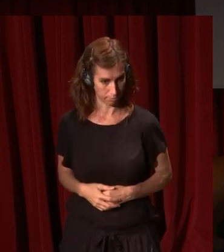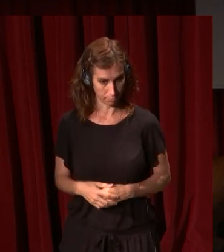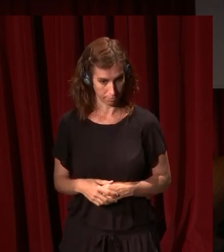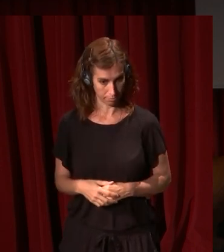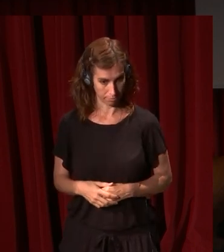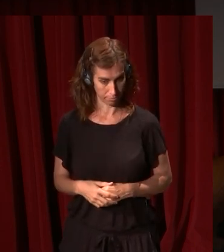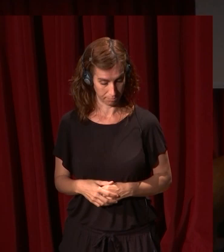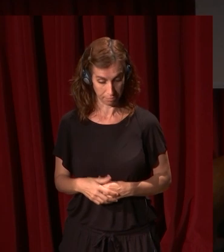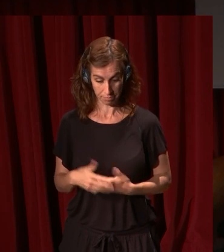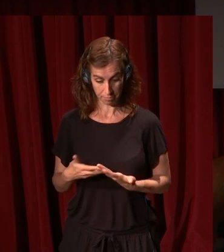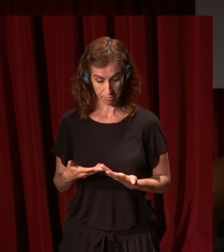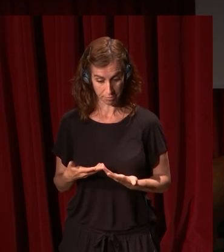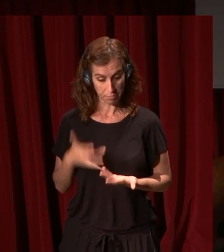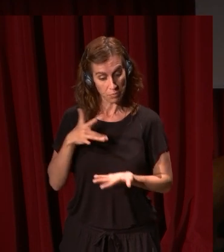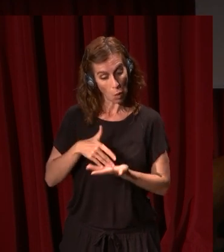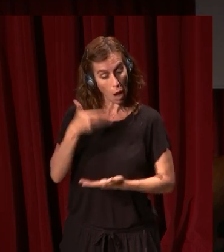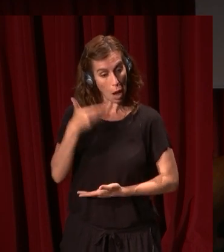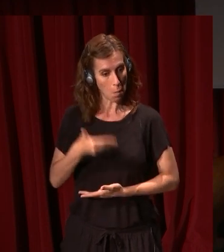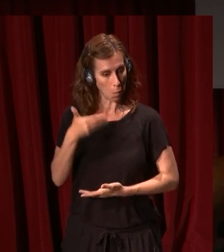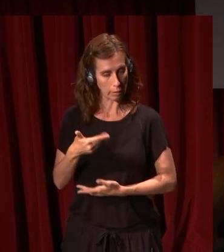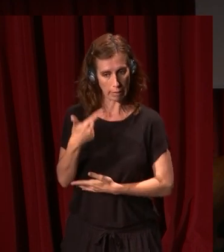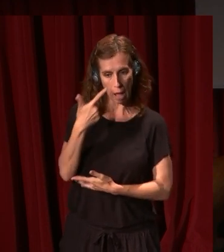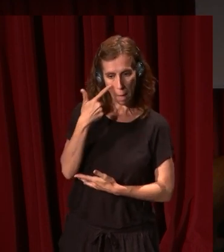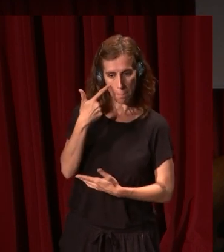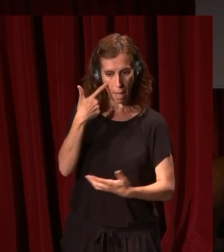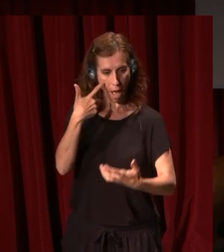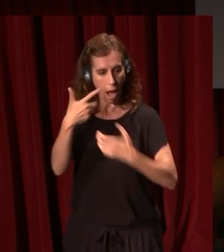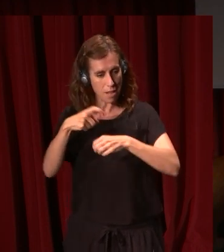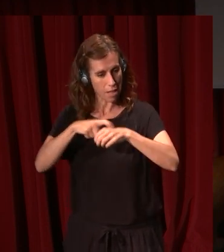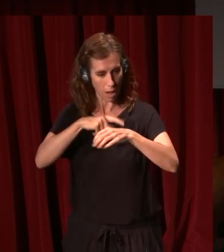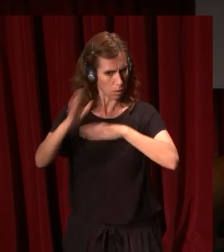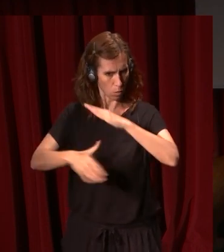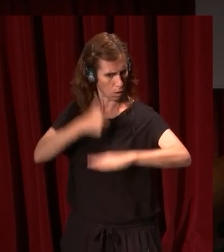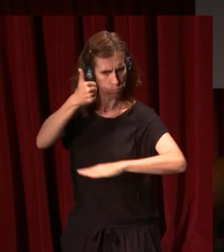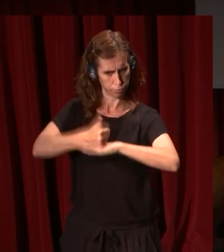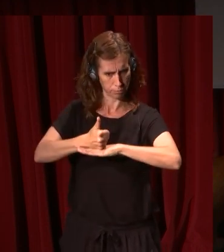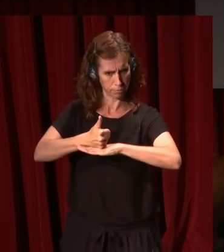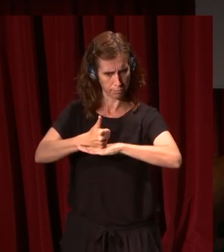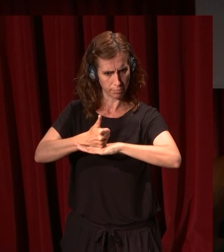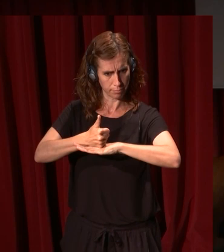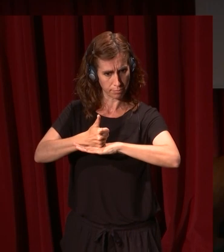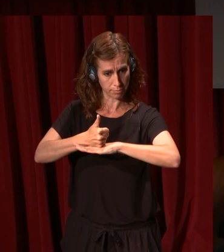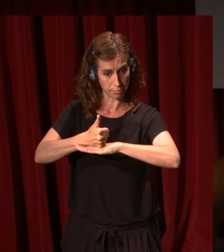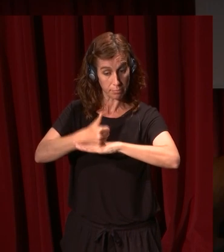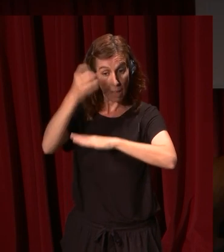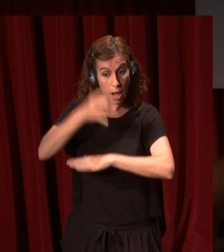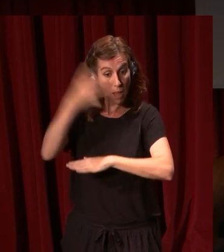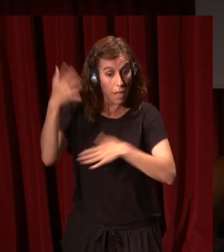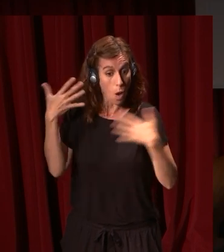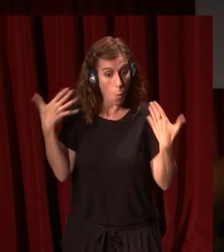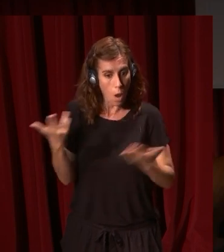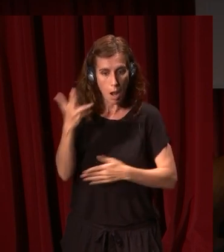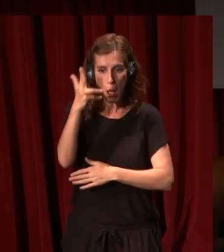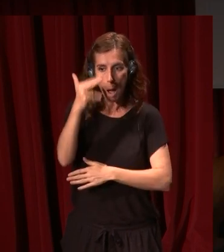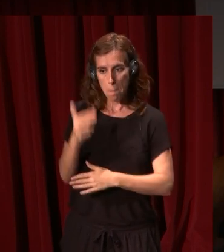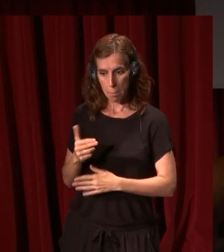que realmente es el importante, que es sencillamente acercarnos a arte de categoría suprema, esta idea de que se pinta